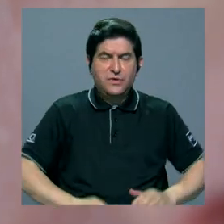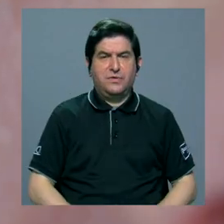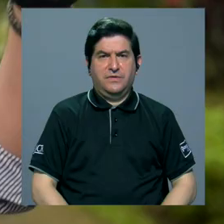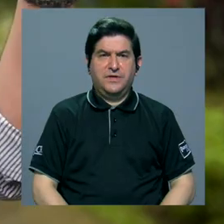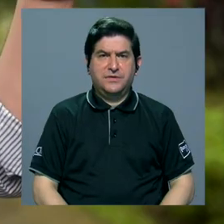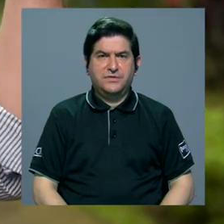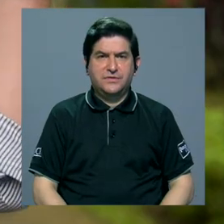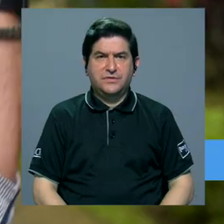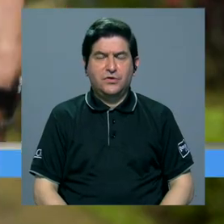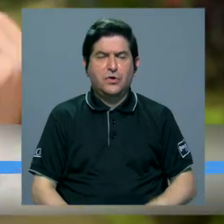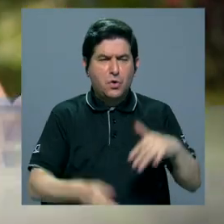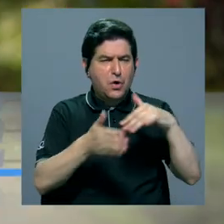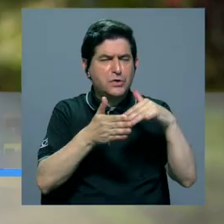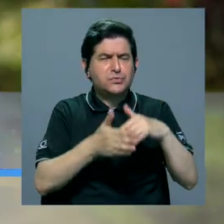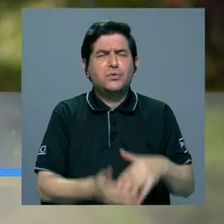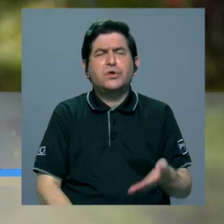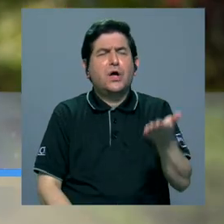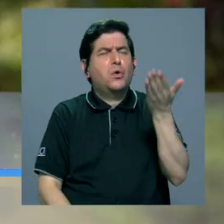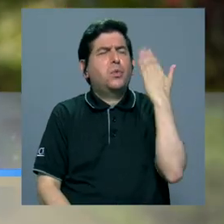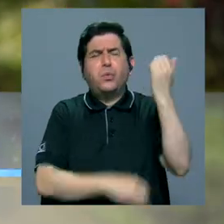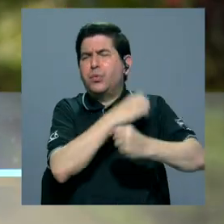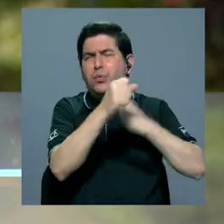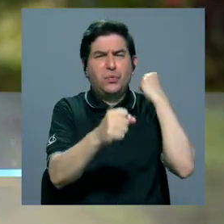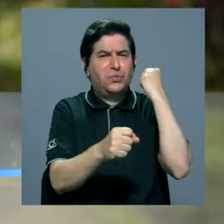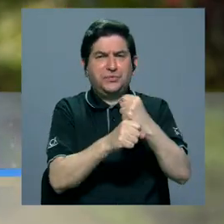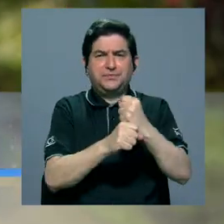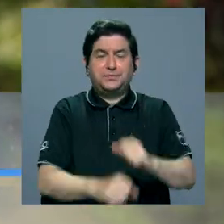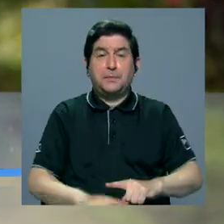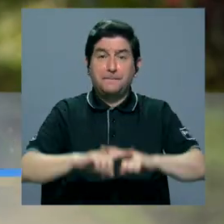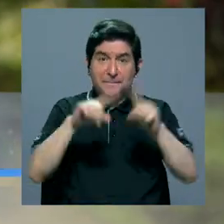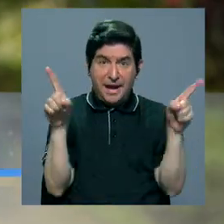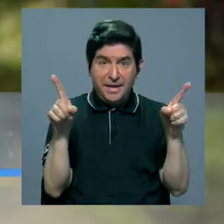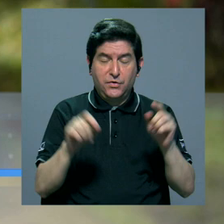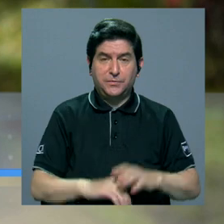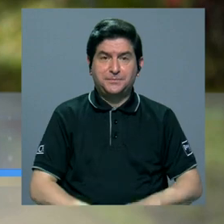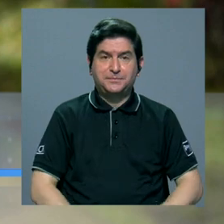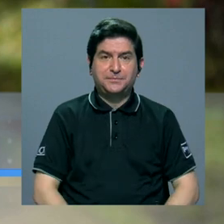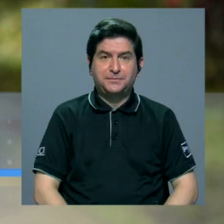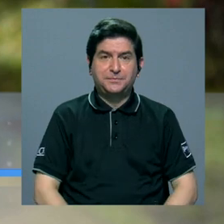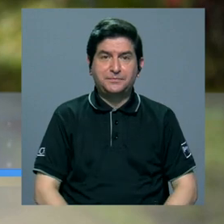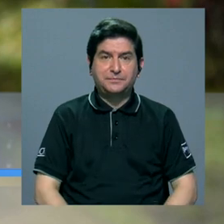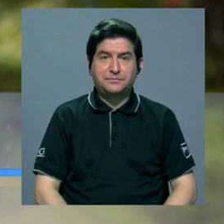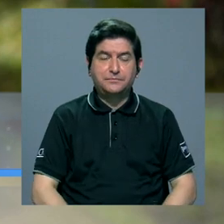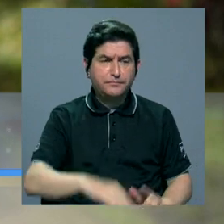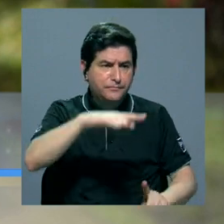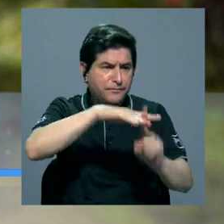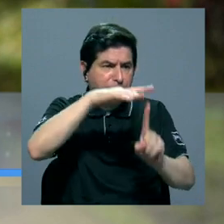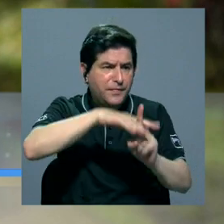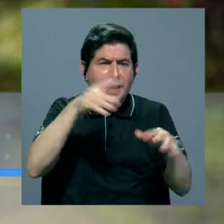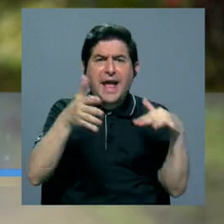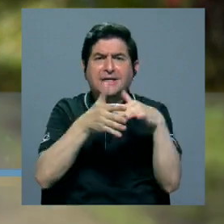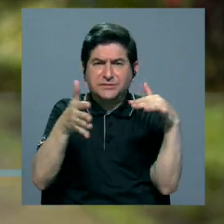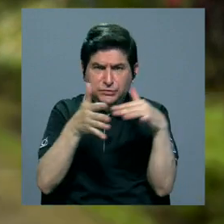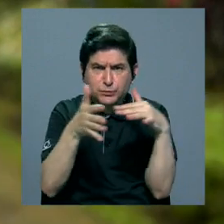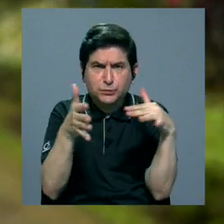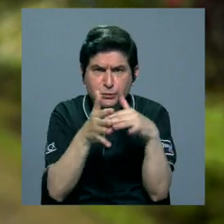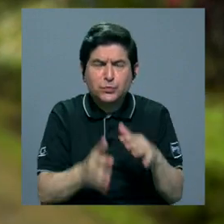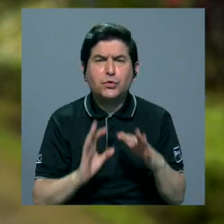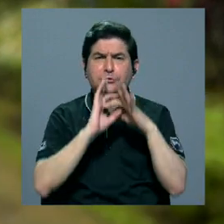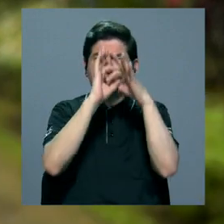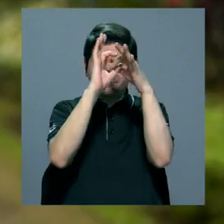ha estudiado desde hacía muchísimos años. Sin embargo, han salido estudios que han